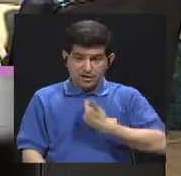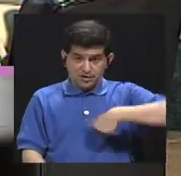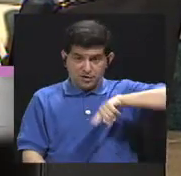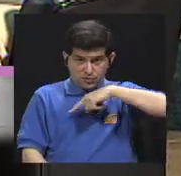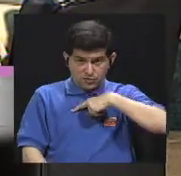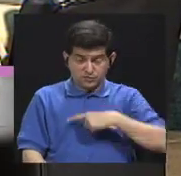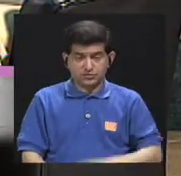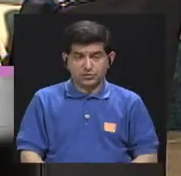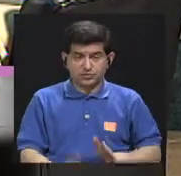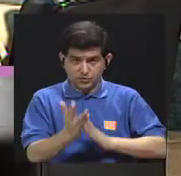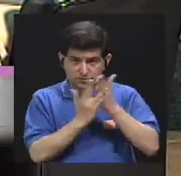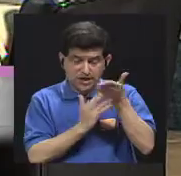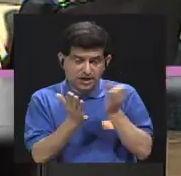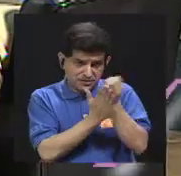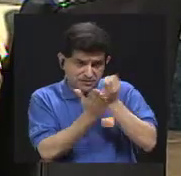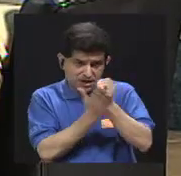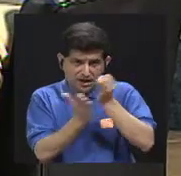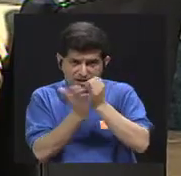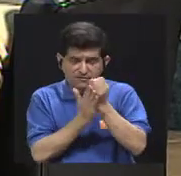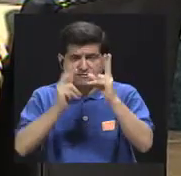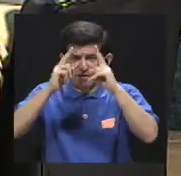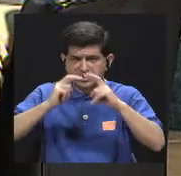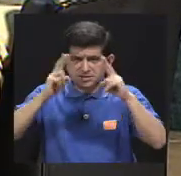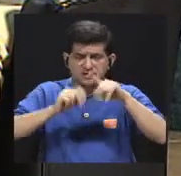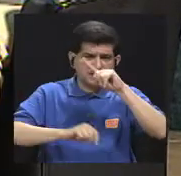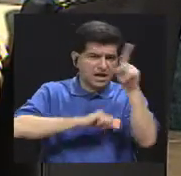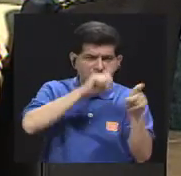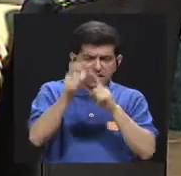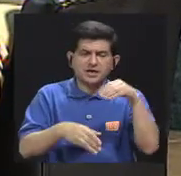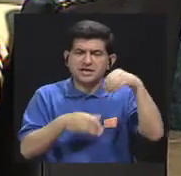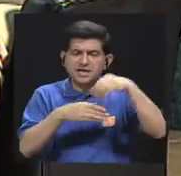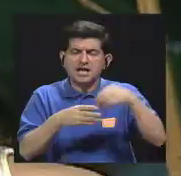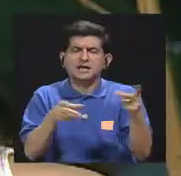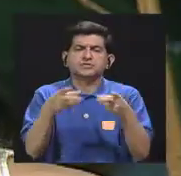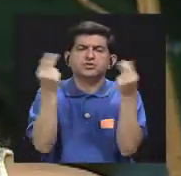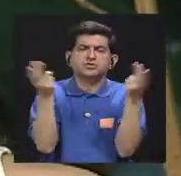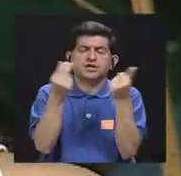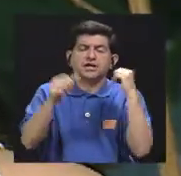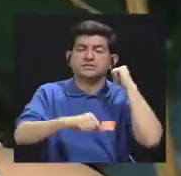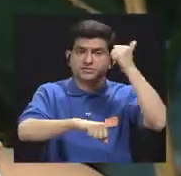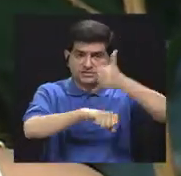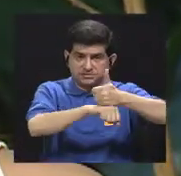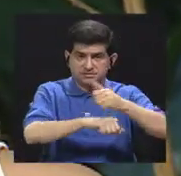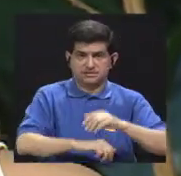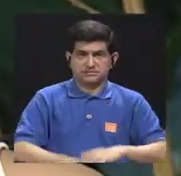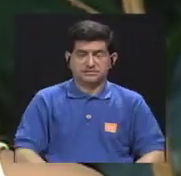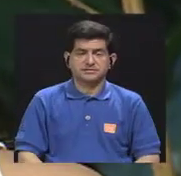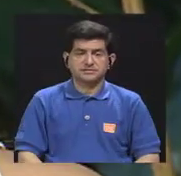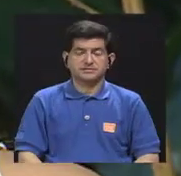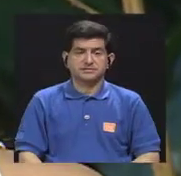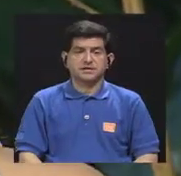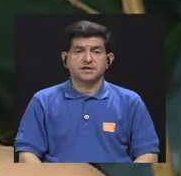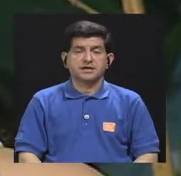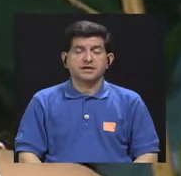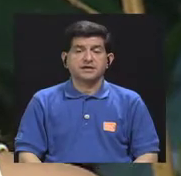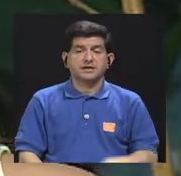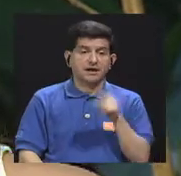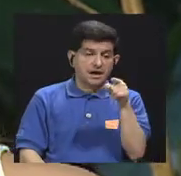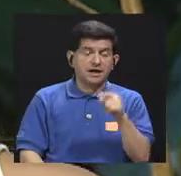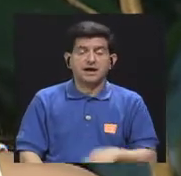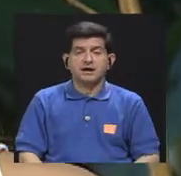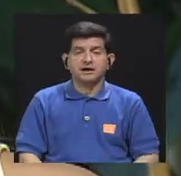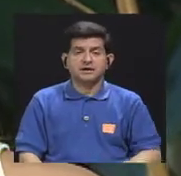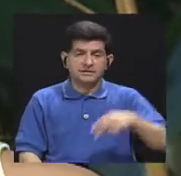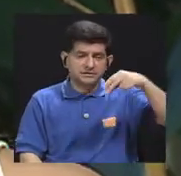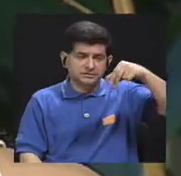nosotros por medio de investigaciones, analizando la encuesta de ingresos y gastos, determinamos que el consumo de sodio es